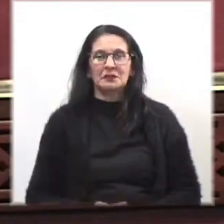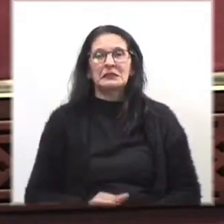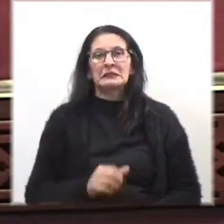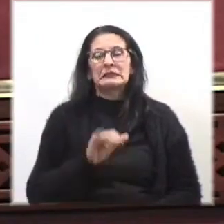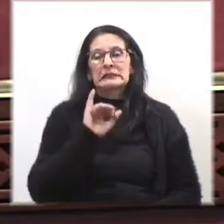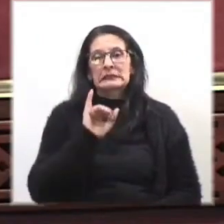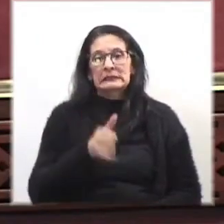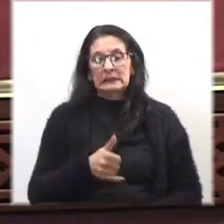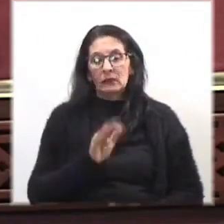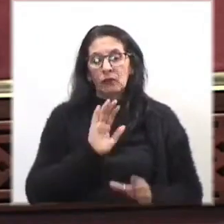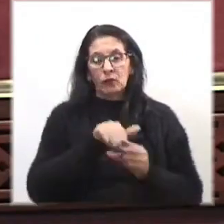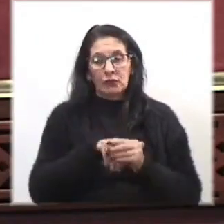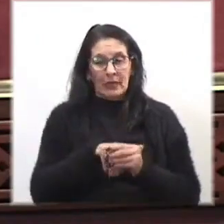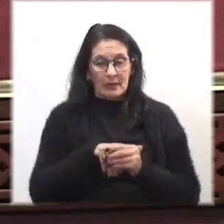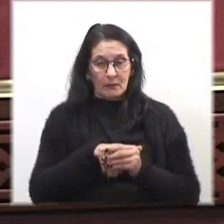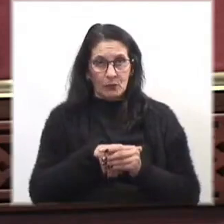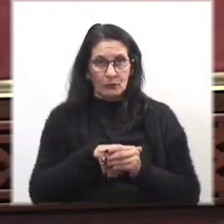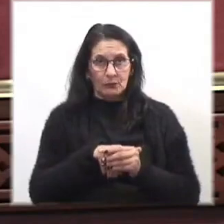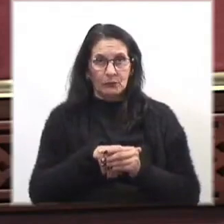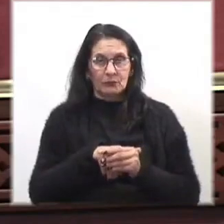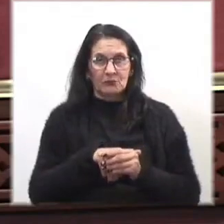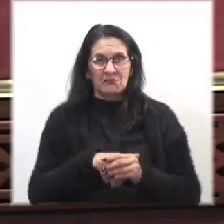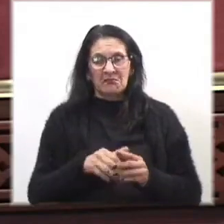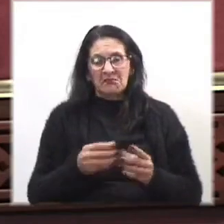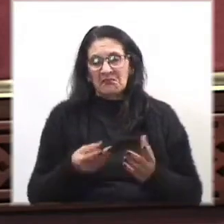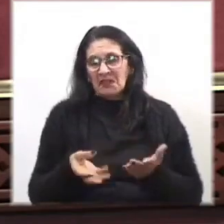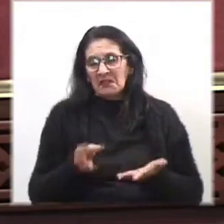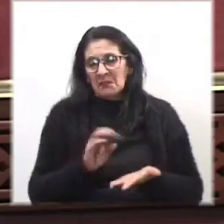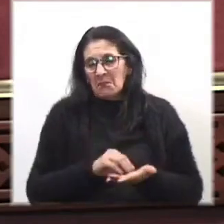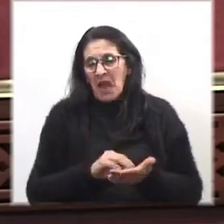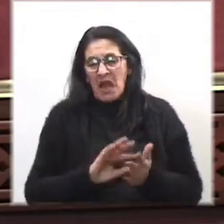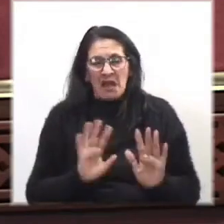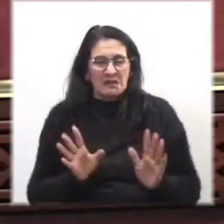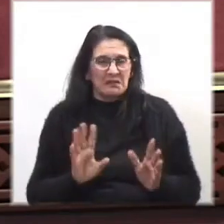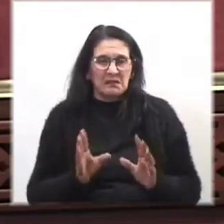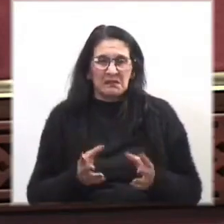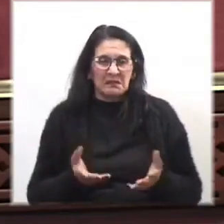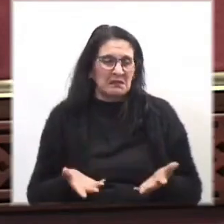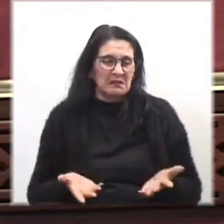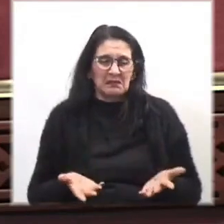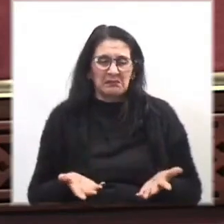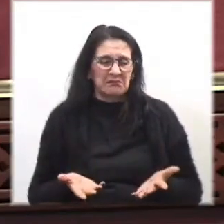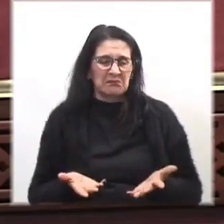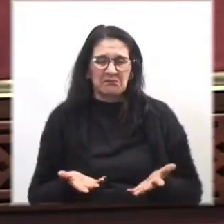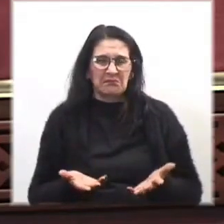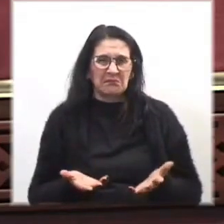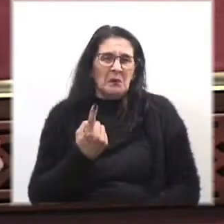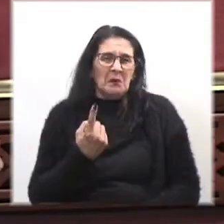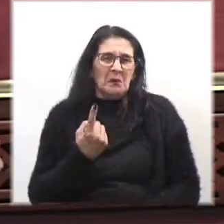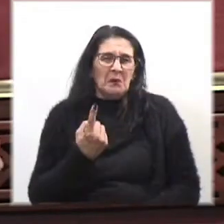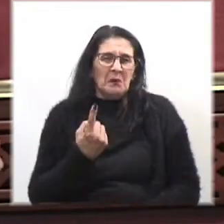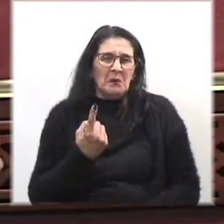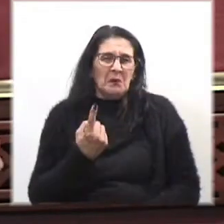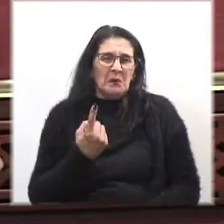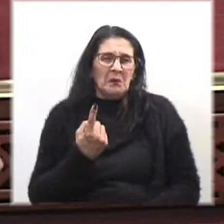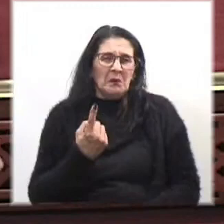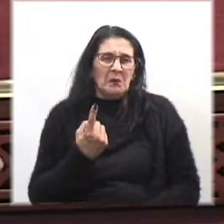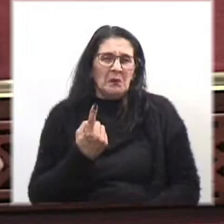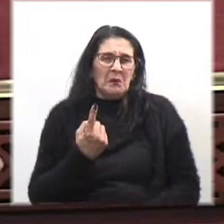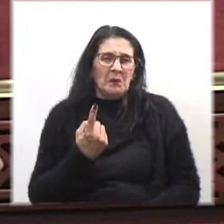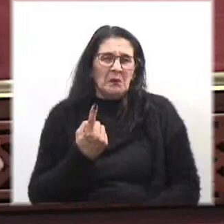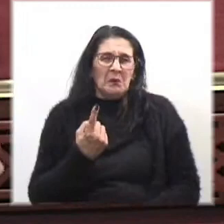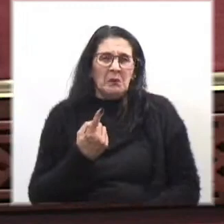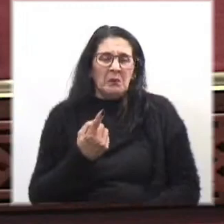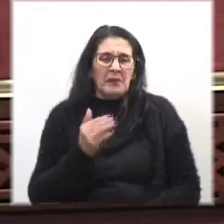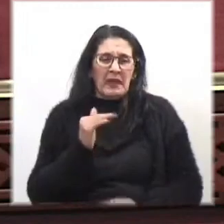y votáramos sin más trámite, rebaja del